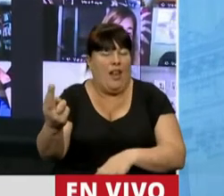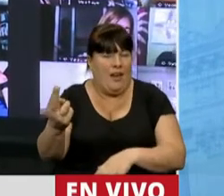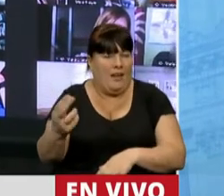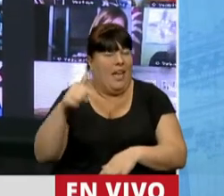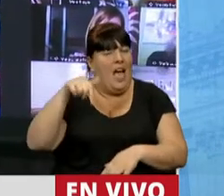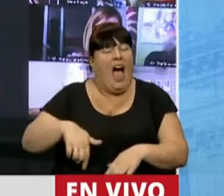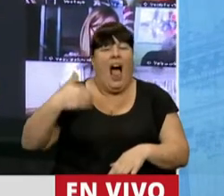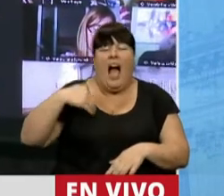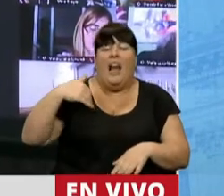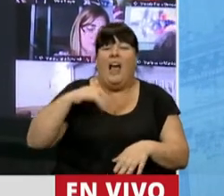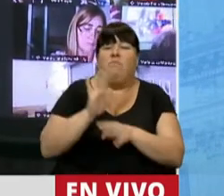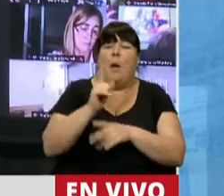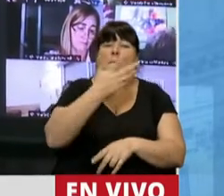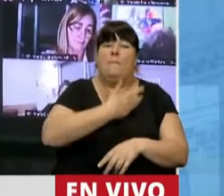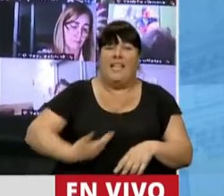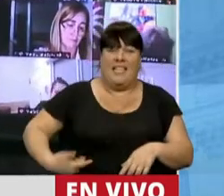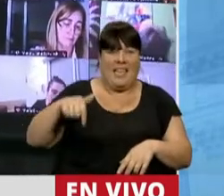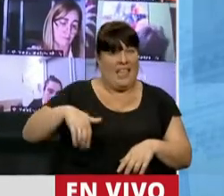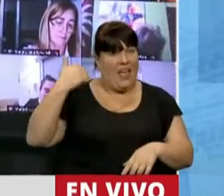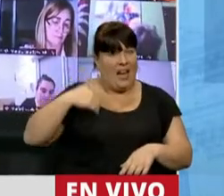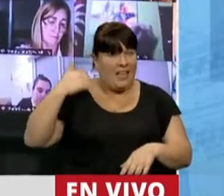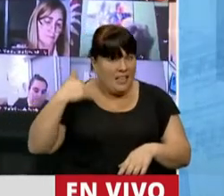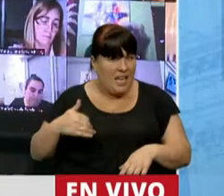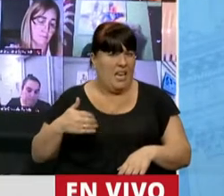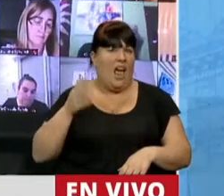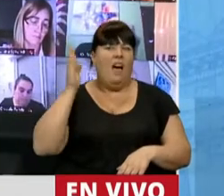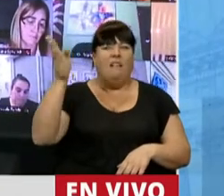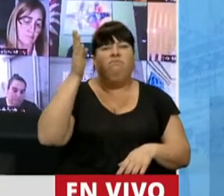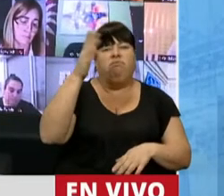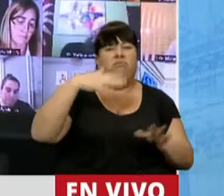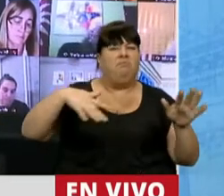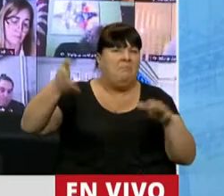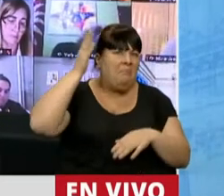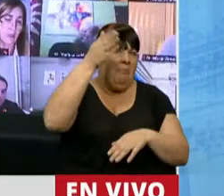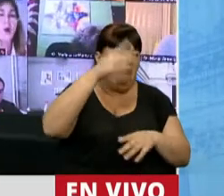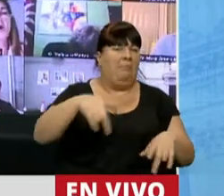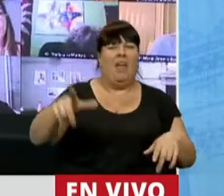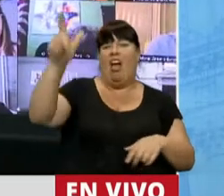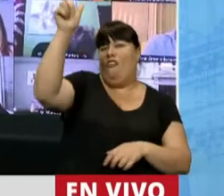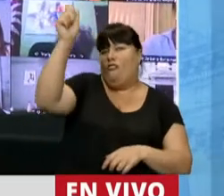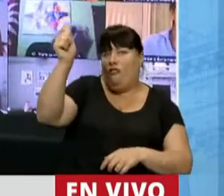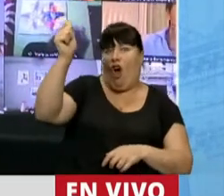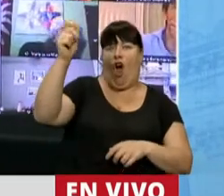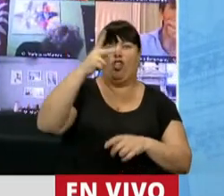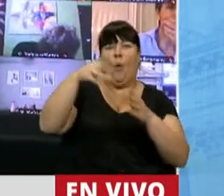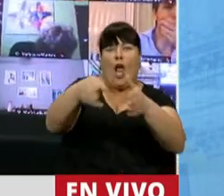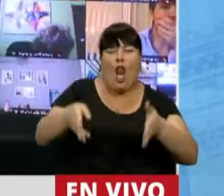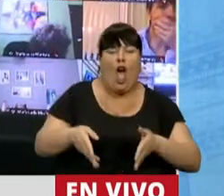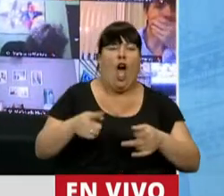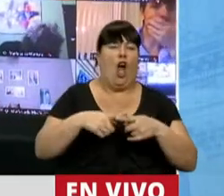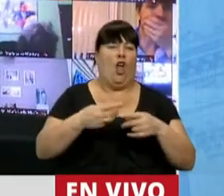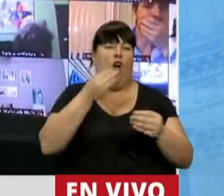Vivimos en un país donde el Presidente de la República circula por todos lados, se saca selfies en los velorios,